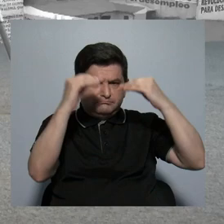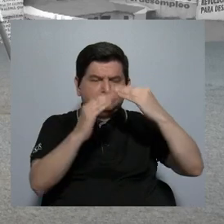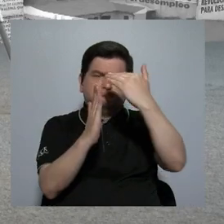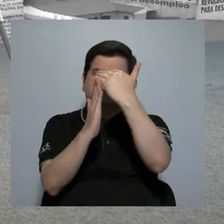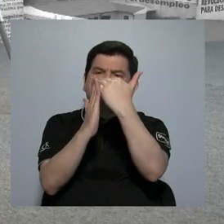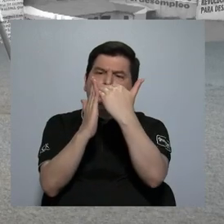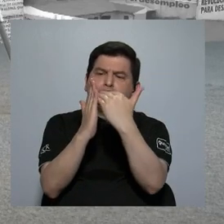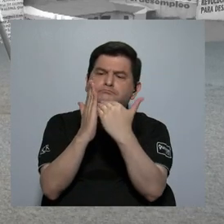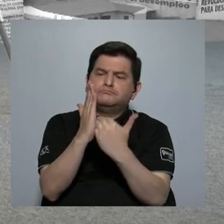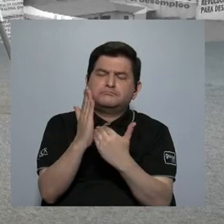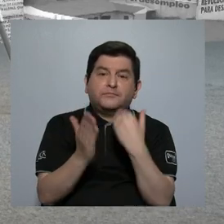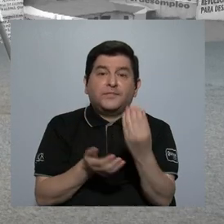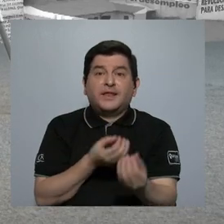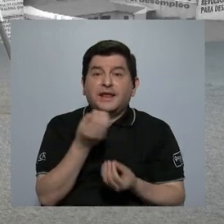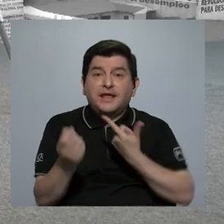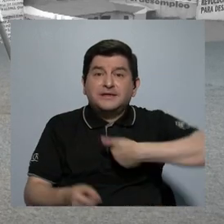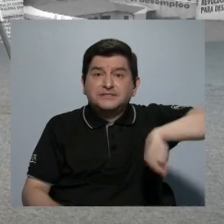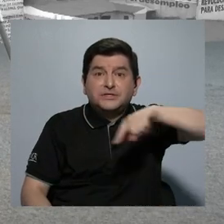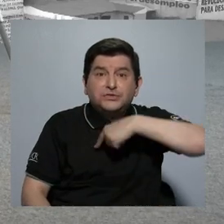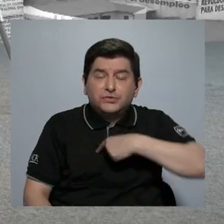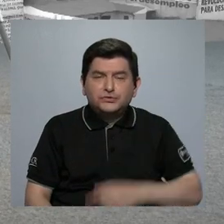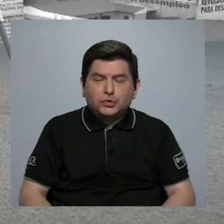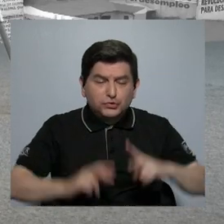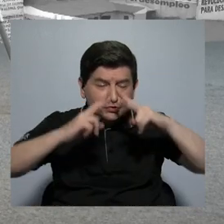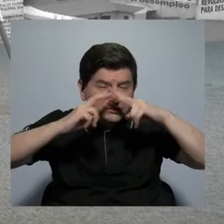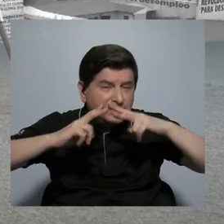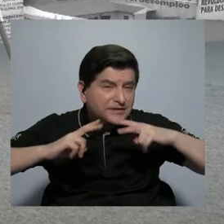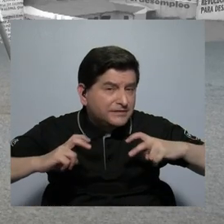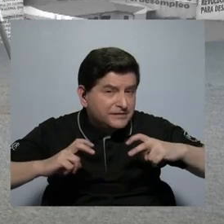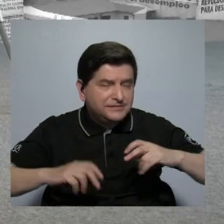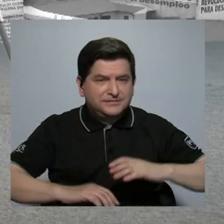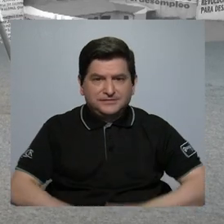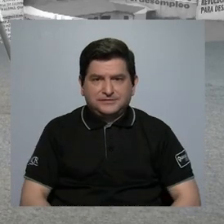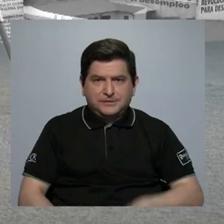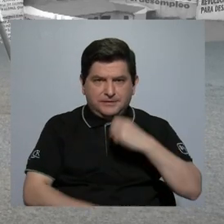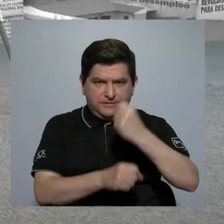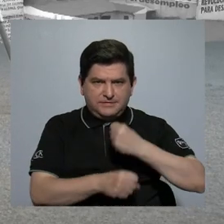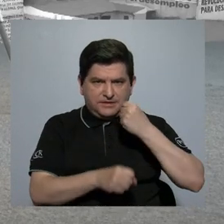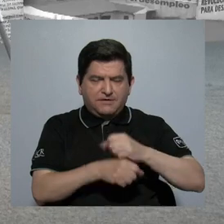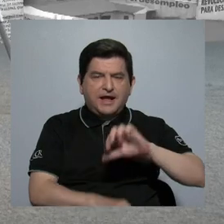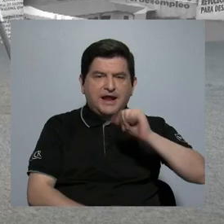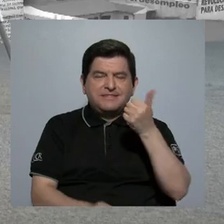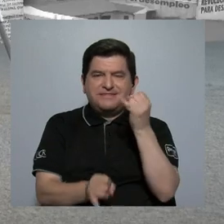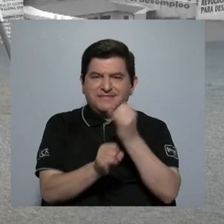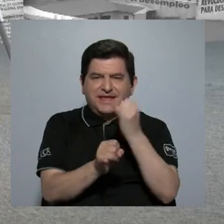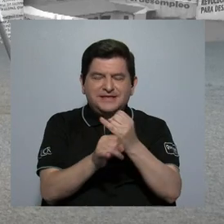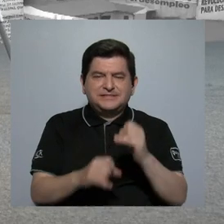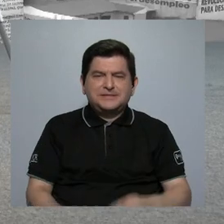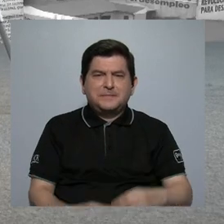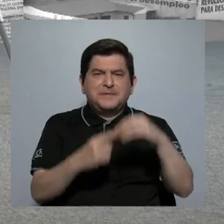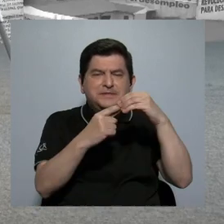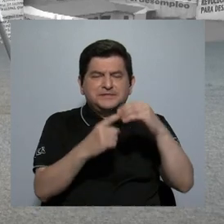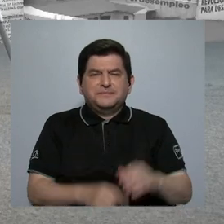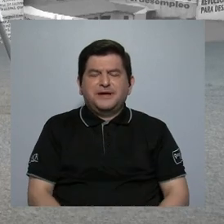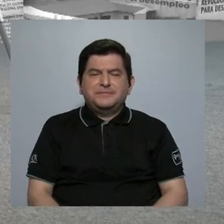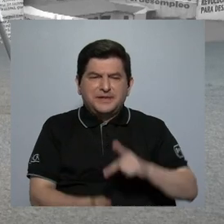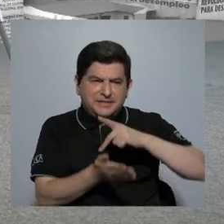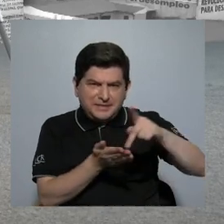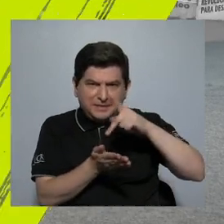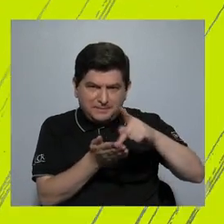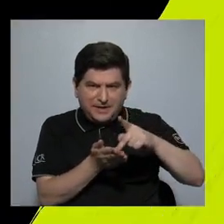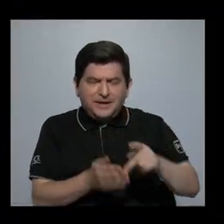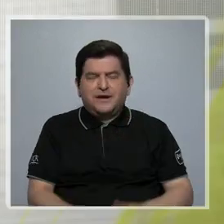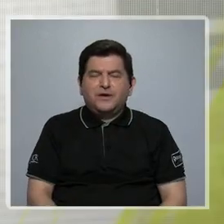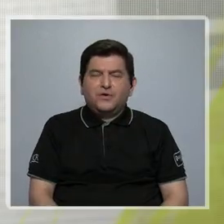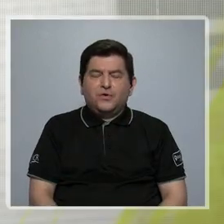información. Lo que hicimos para hacer un análisis, trabajamos con las 10 instituciones que más pagan por